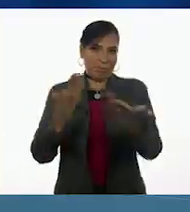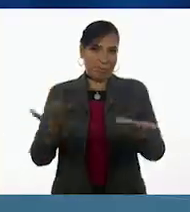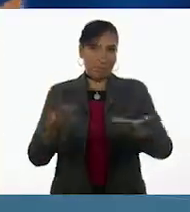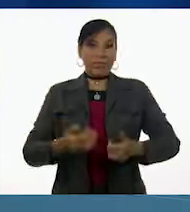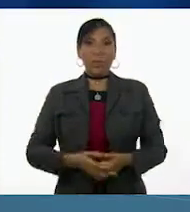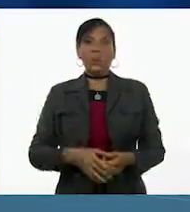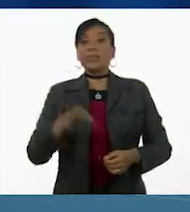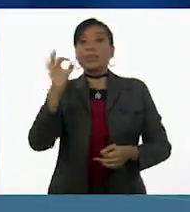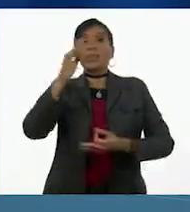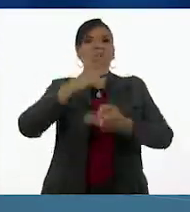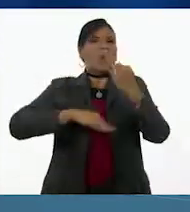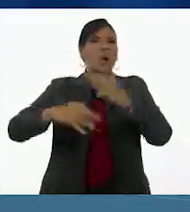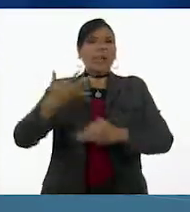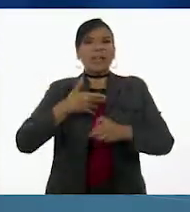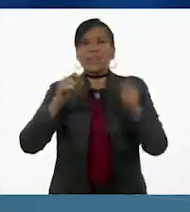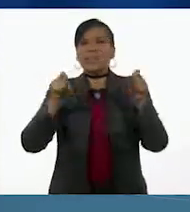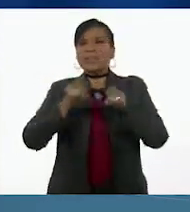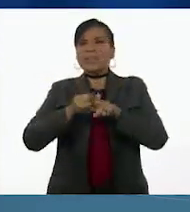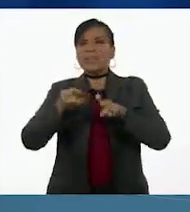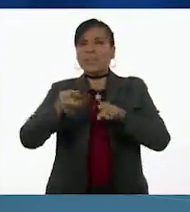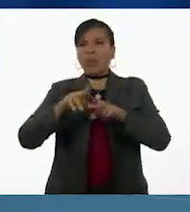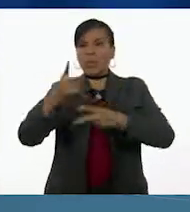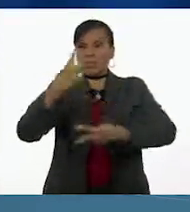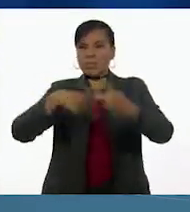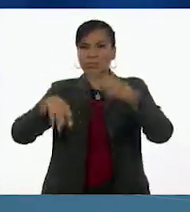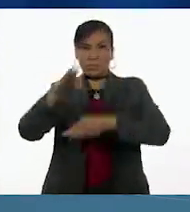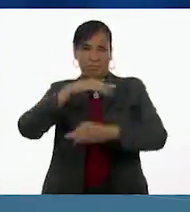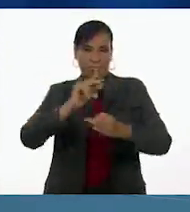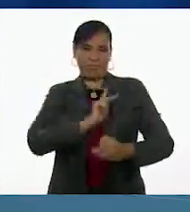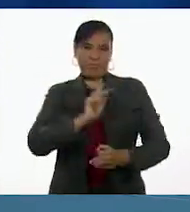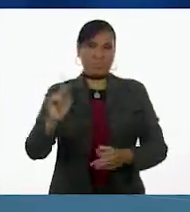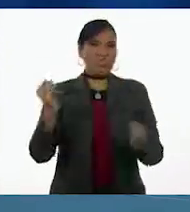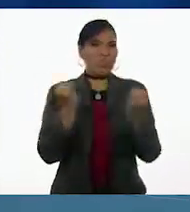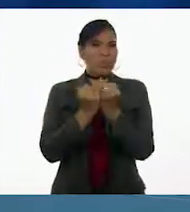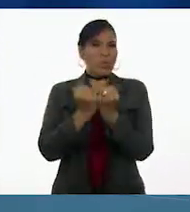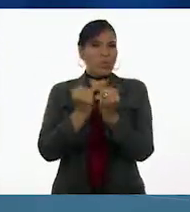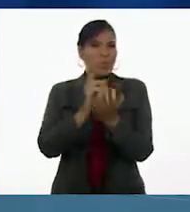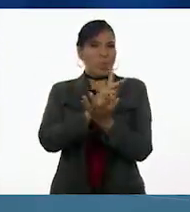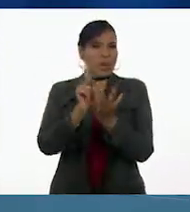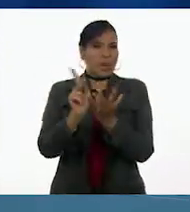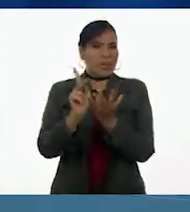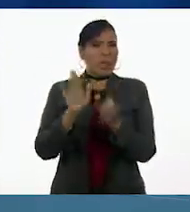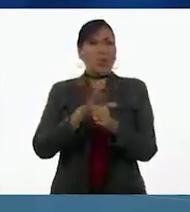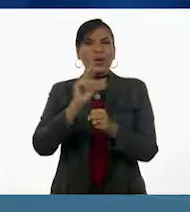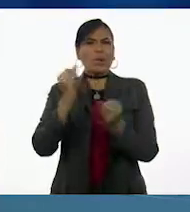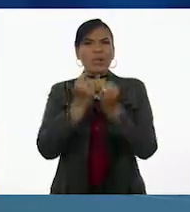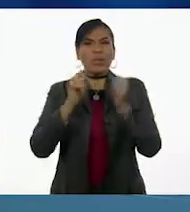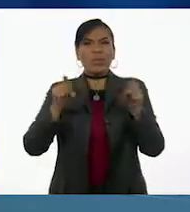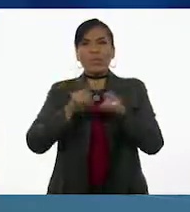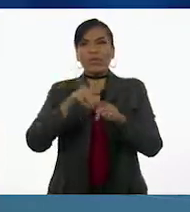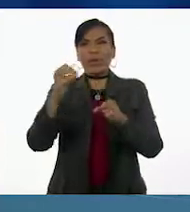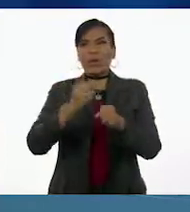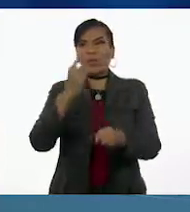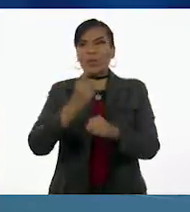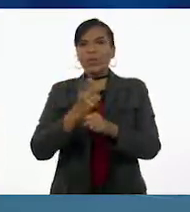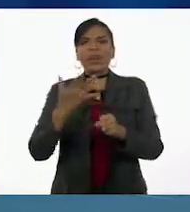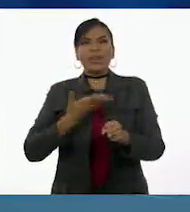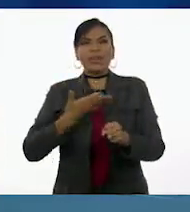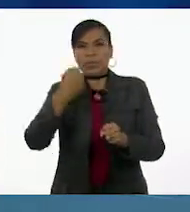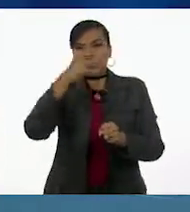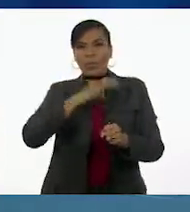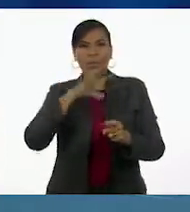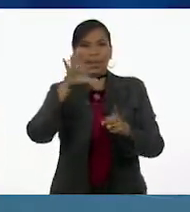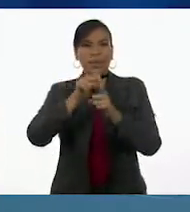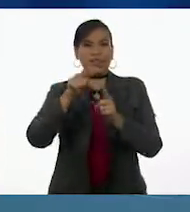Y si todos tenemos la misma cuna, si todos somos iguales, ¿por qué no todos tenemos las mismas oportunidades para